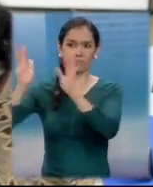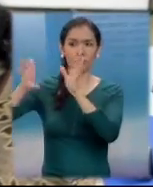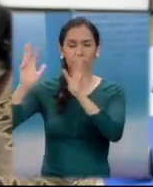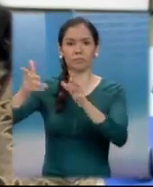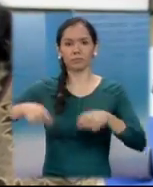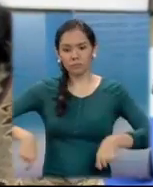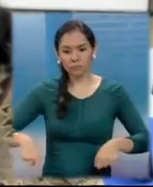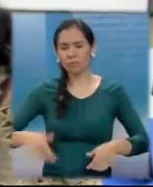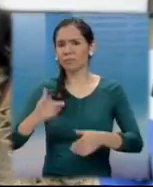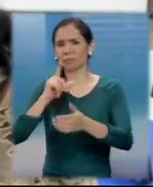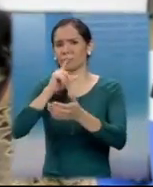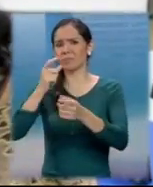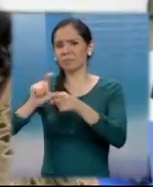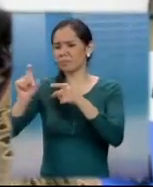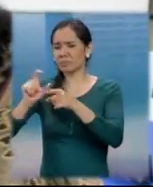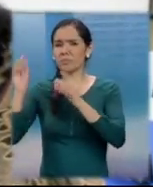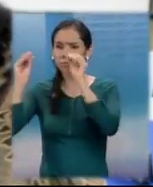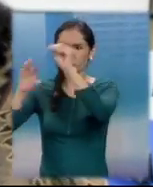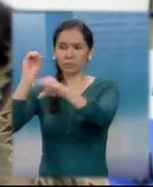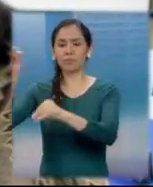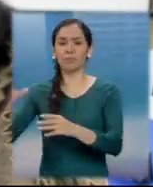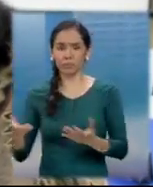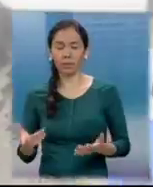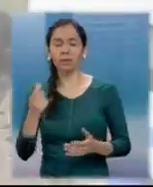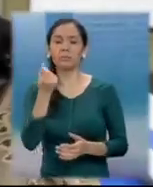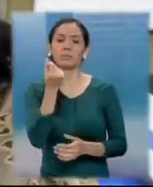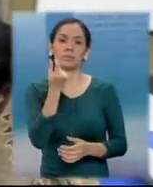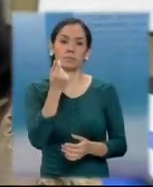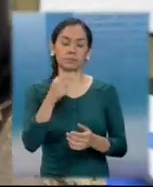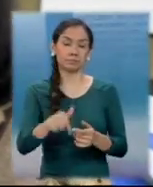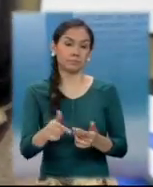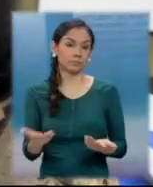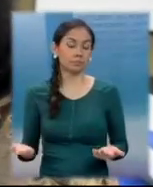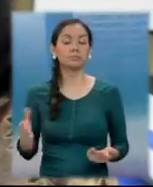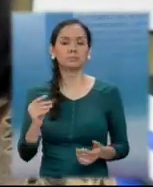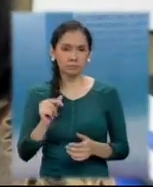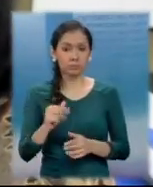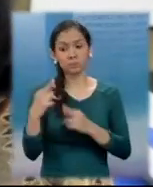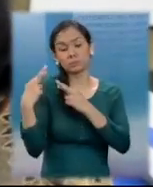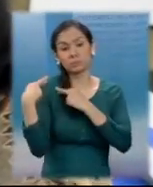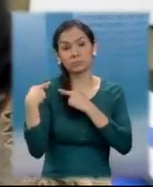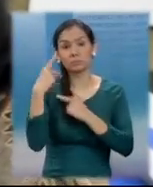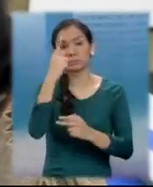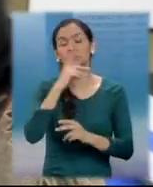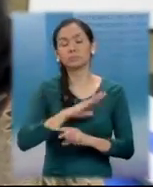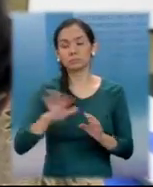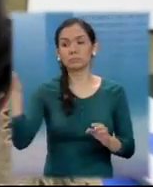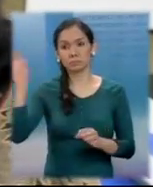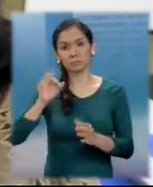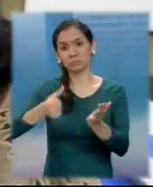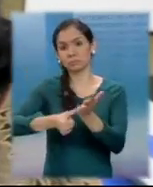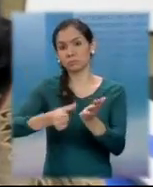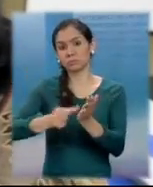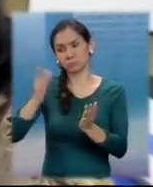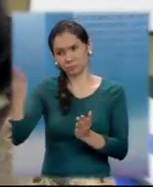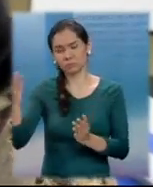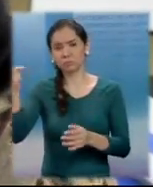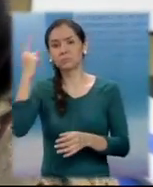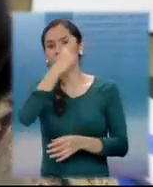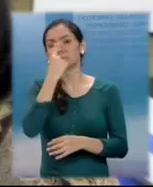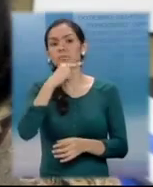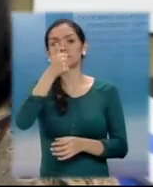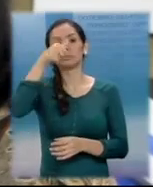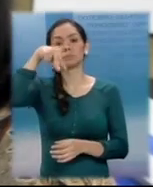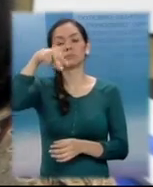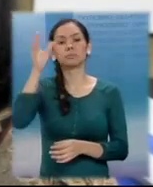se puedan empezar a gestionar los apoyos necesarios para su funcionamiento. Esa ya es una responsabilidad que corresponde a la municipalidad de San Cristóbal.